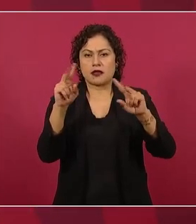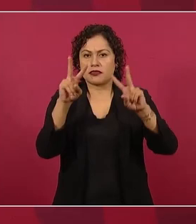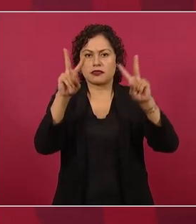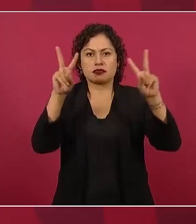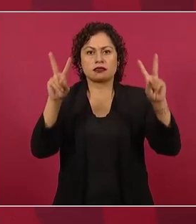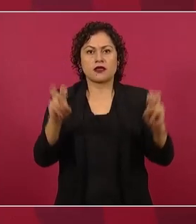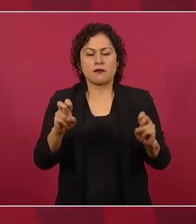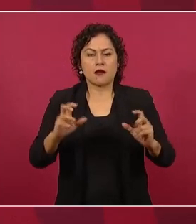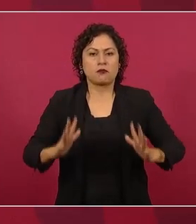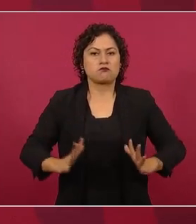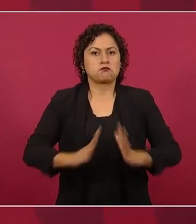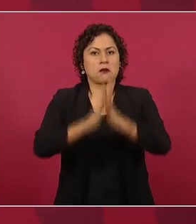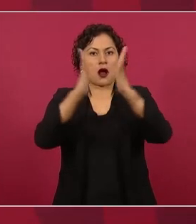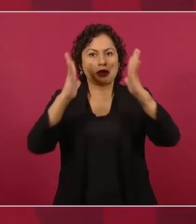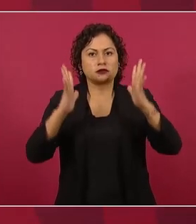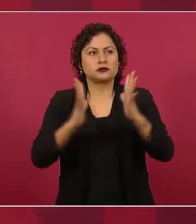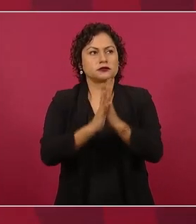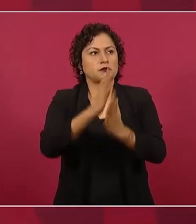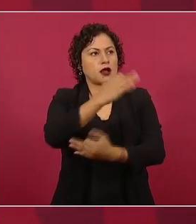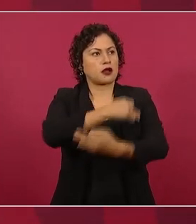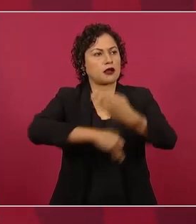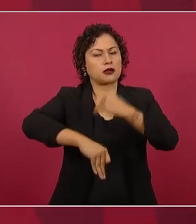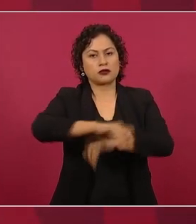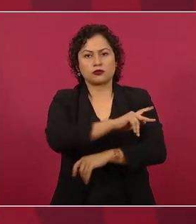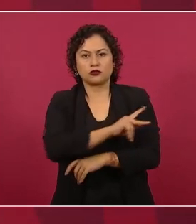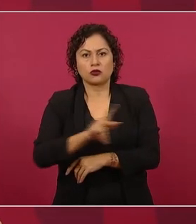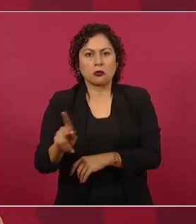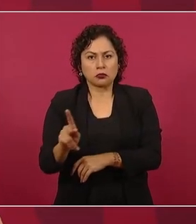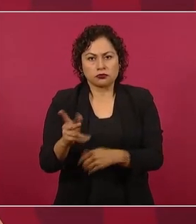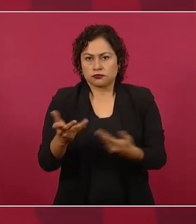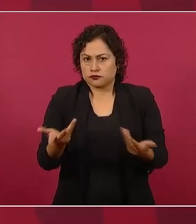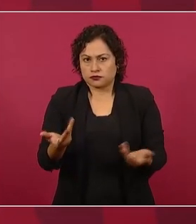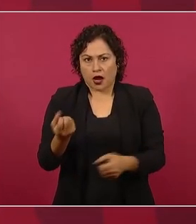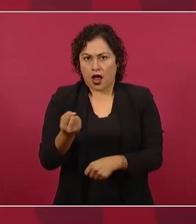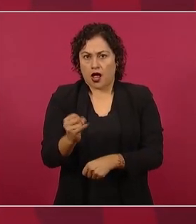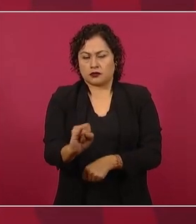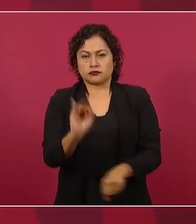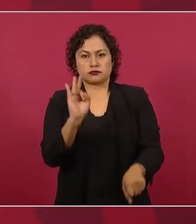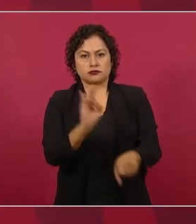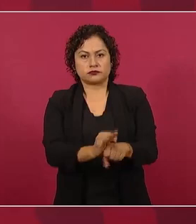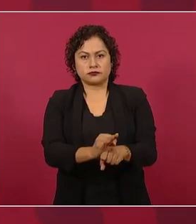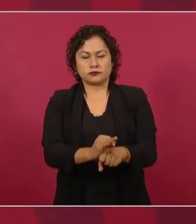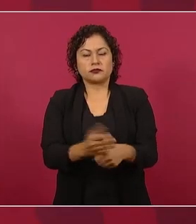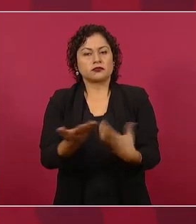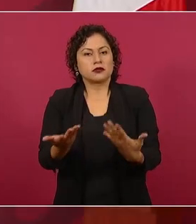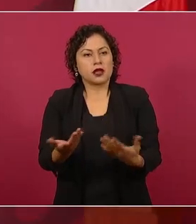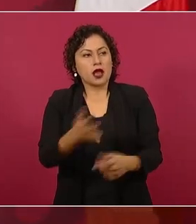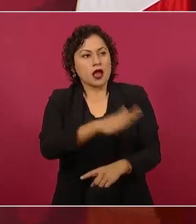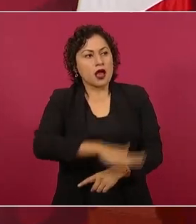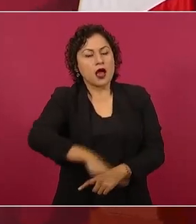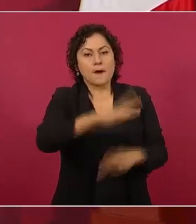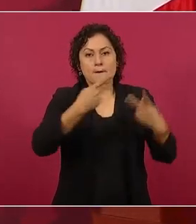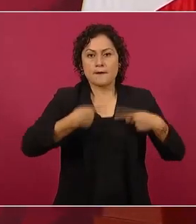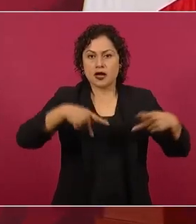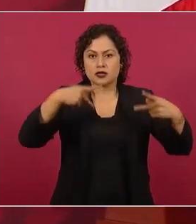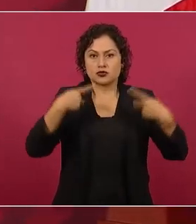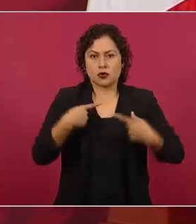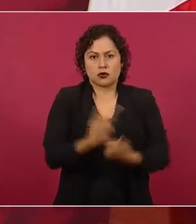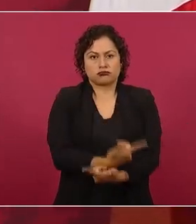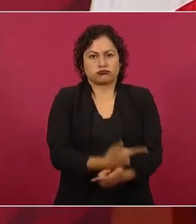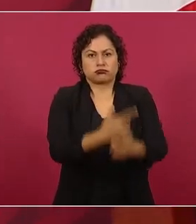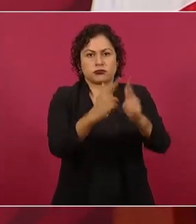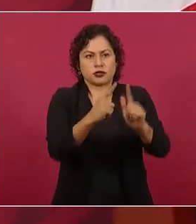van a ser los ciudadanos los que van a elegir libremente a sus representantes.